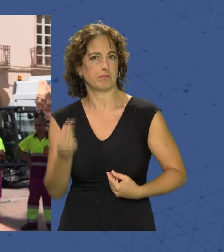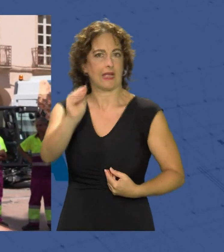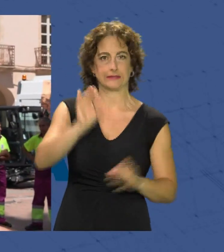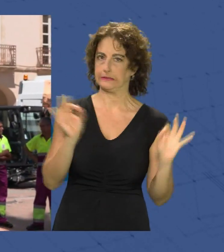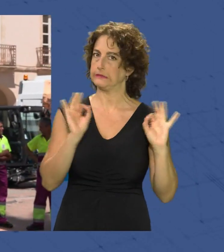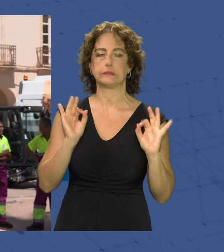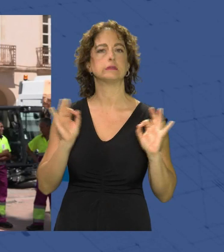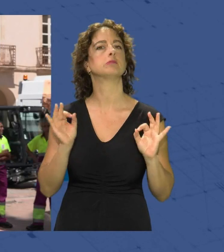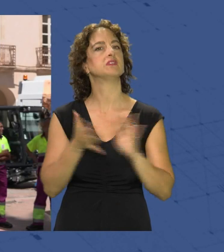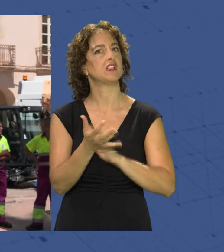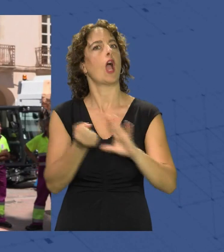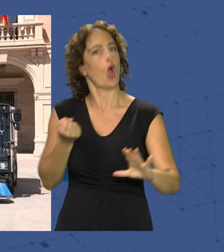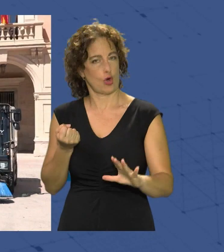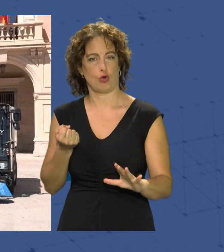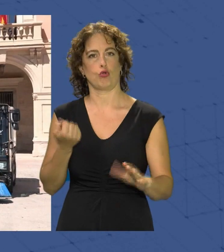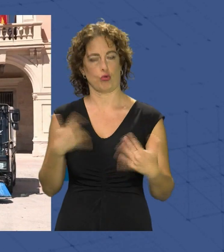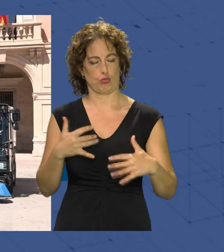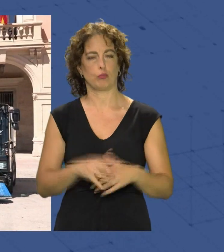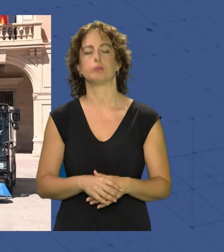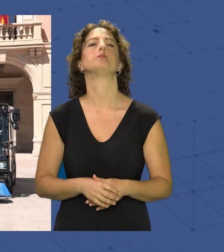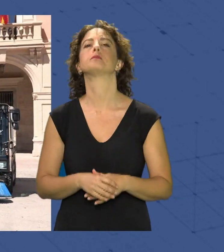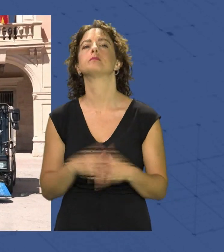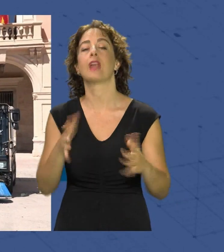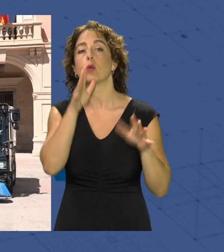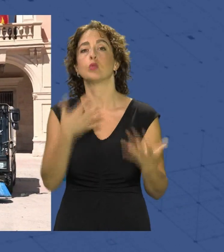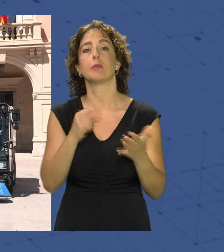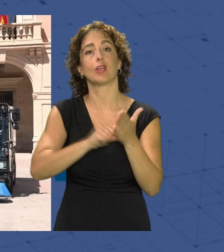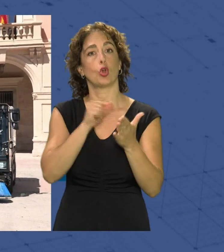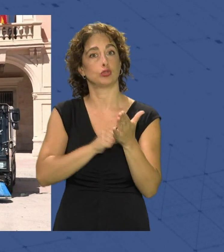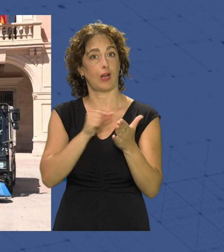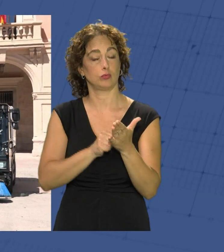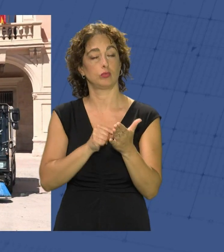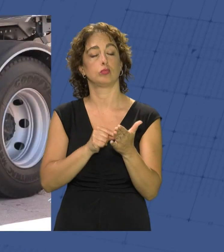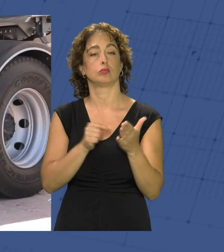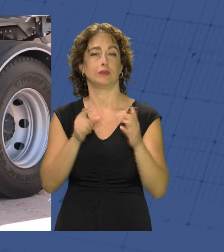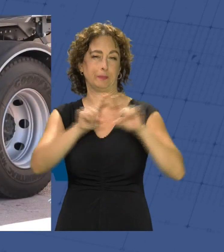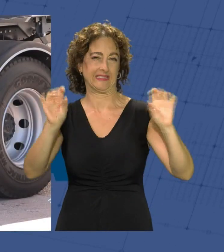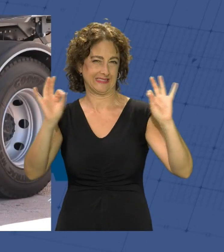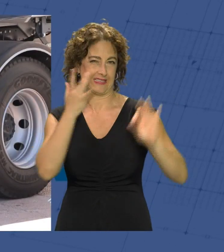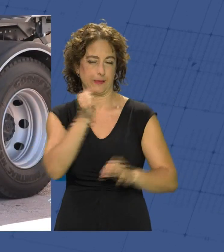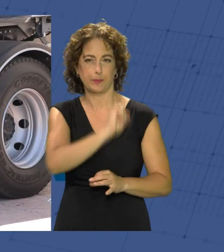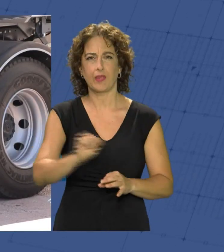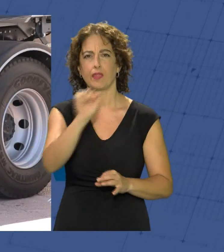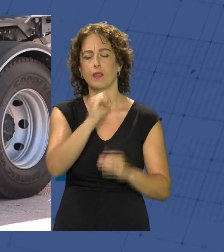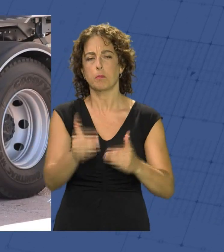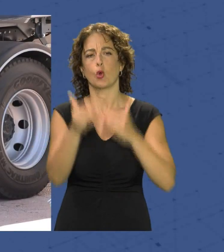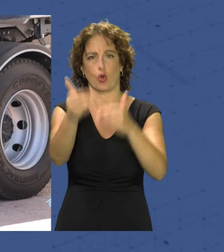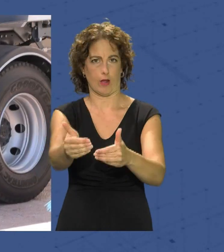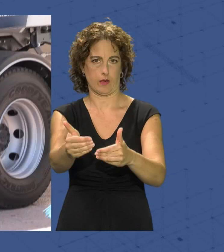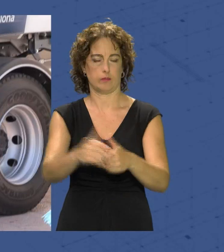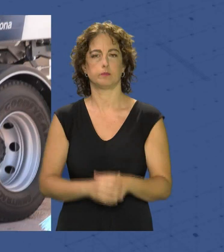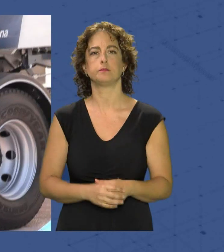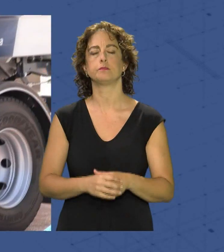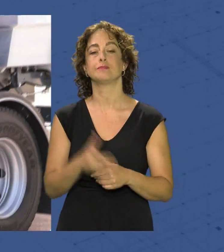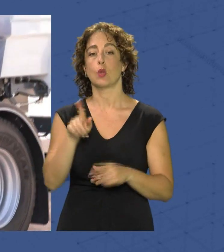al contrario, vamos a tener un ahorro de medio millón de euros. Recordemos que el actual contrato con la concesionaria del servicio de limpieza está prorrogado y estos